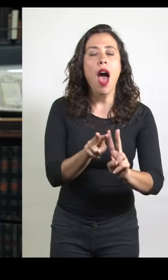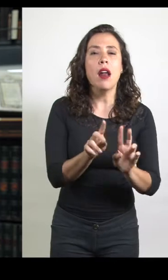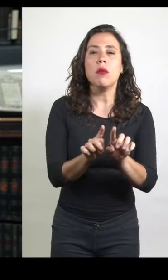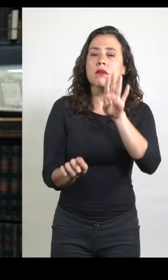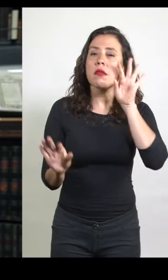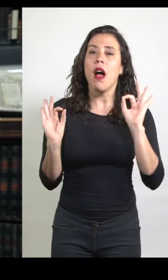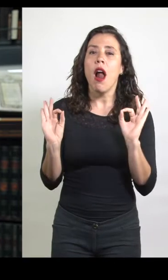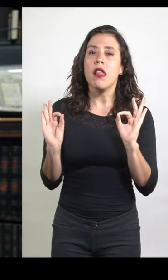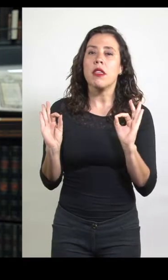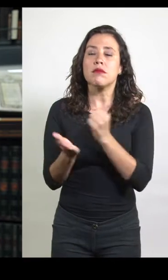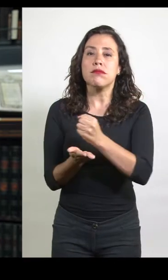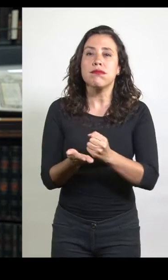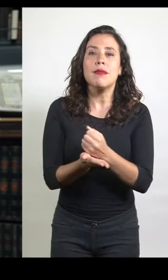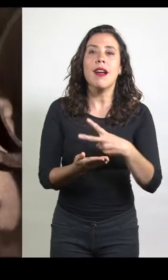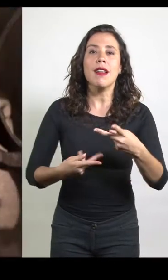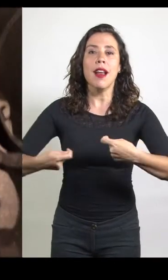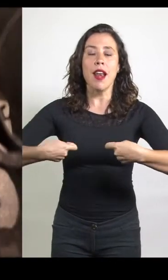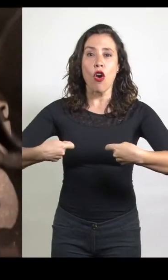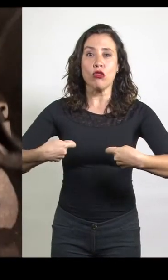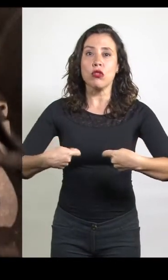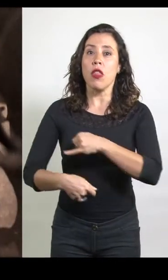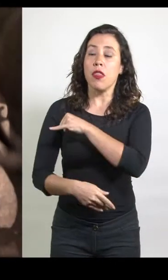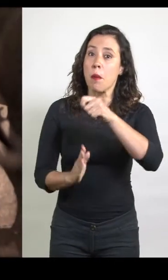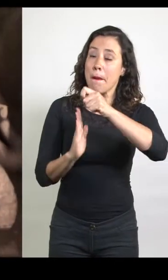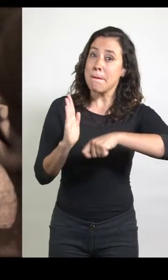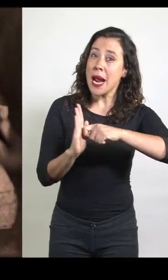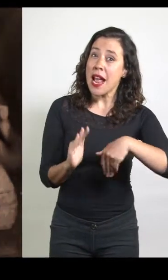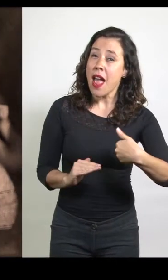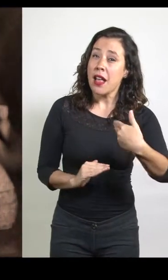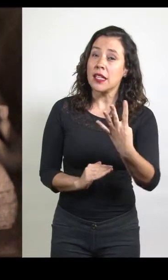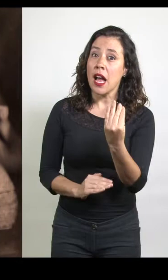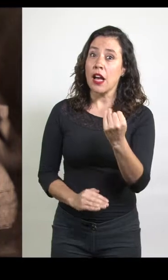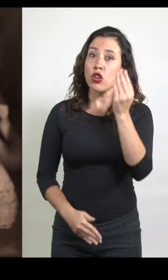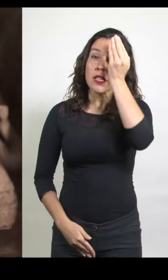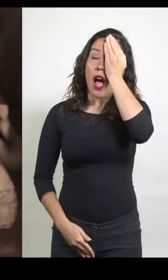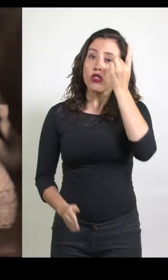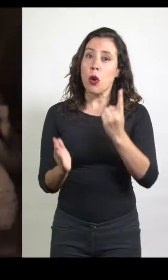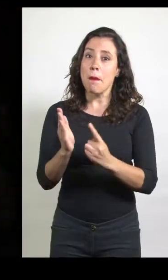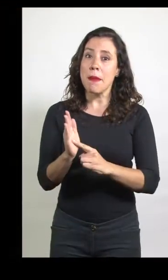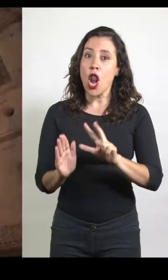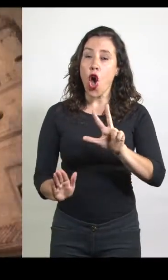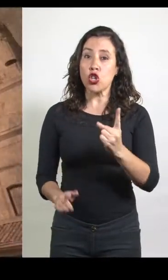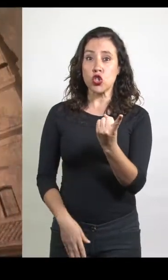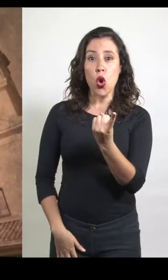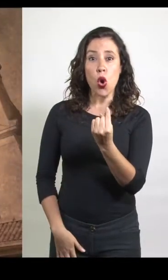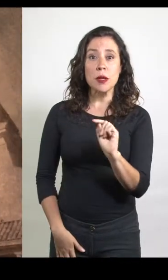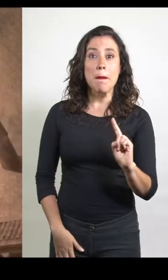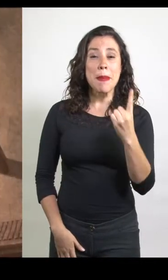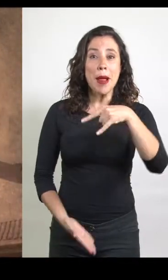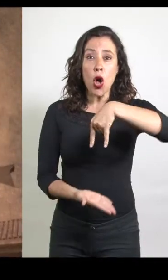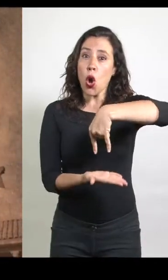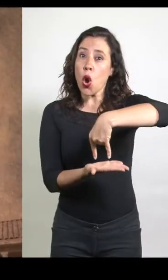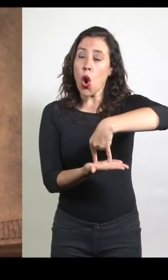poner en corriente el despacho de los negocios. Y algunos meses más tarde, el 14 de agosto de 1811, el primer